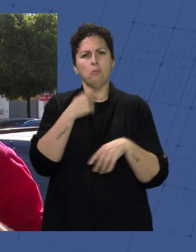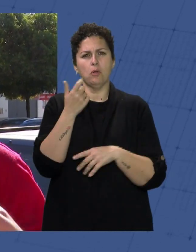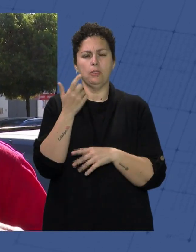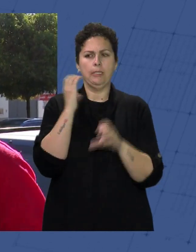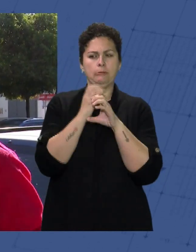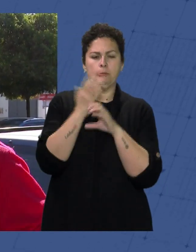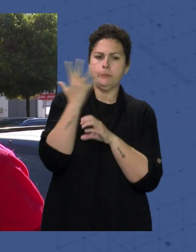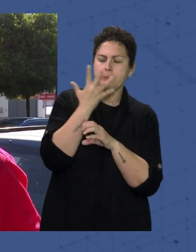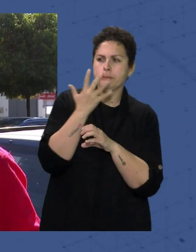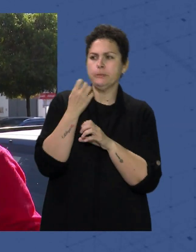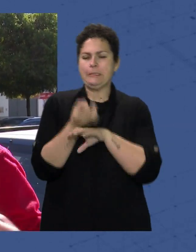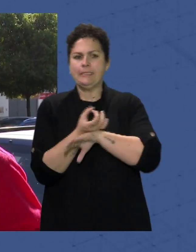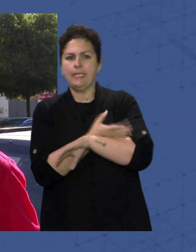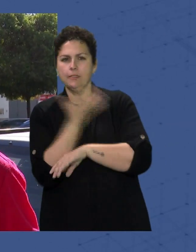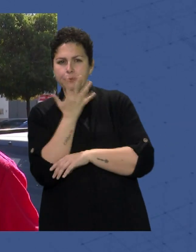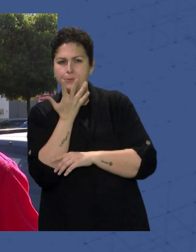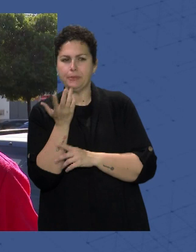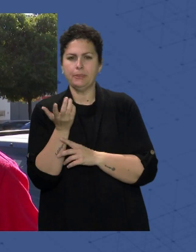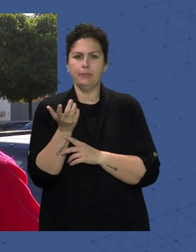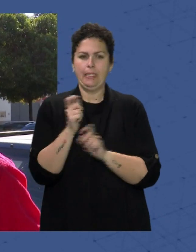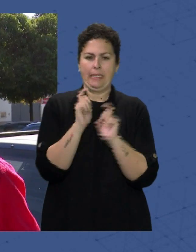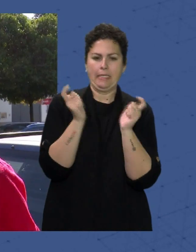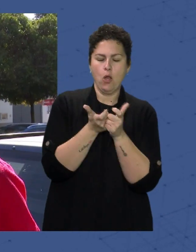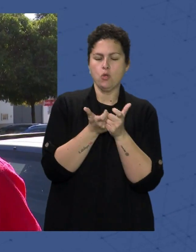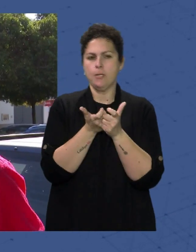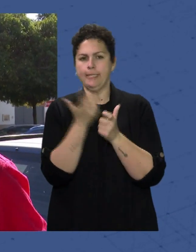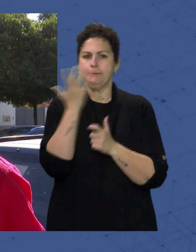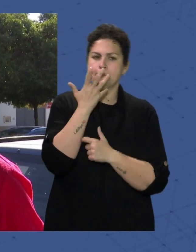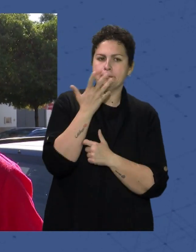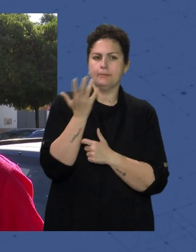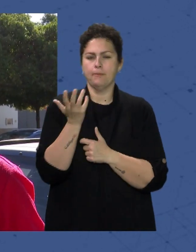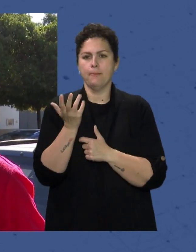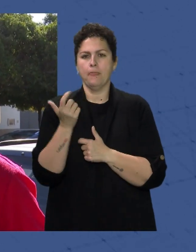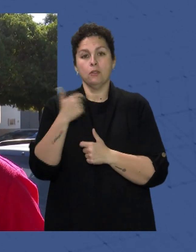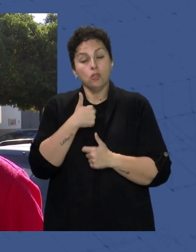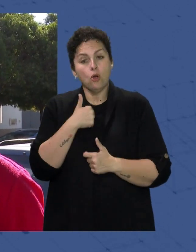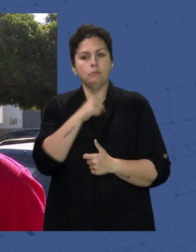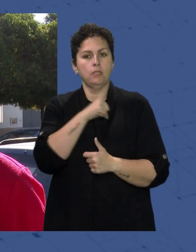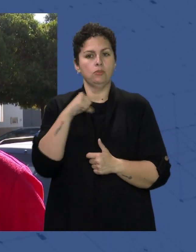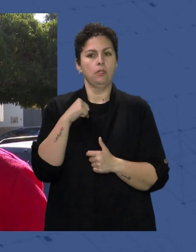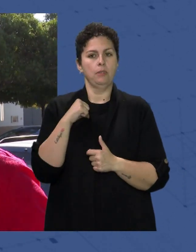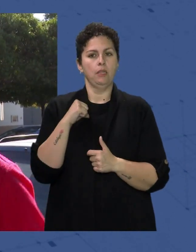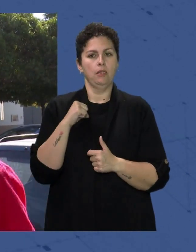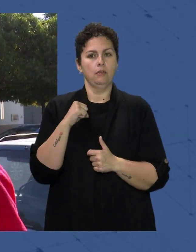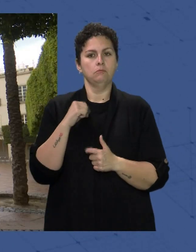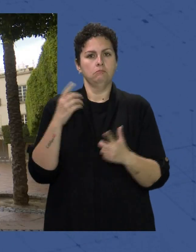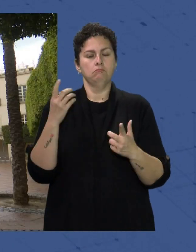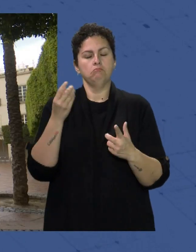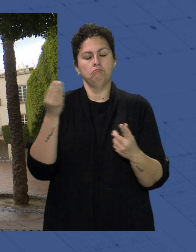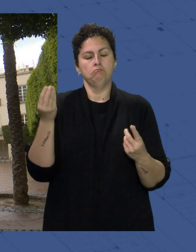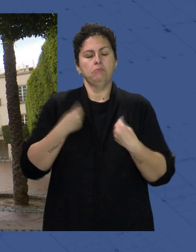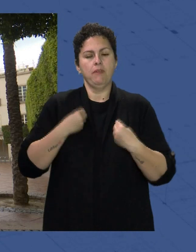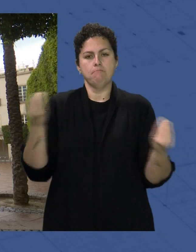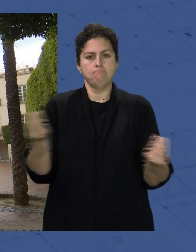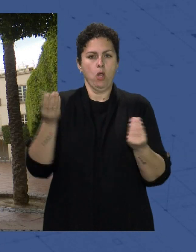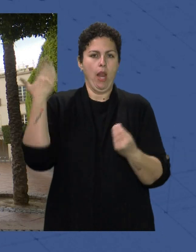Del tren De reuniones Y todas estas cosas Entonces Yo personalmente Vivía mejor antes Y así es